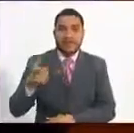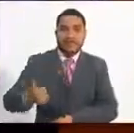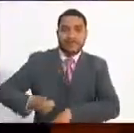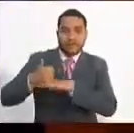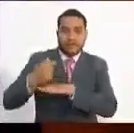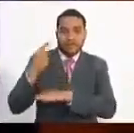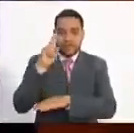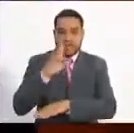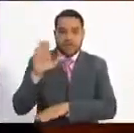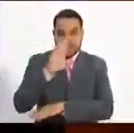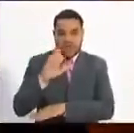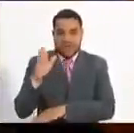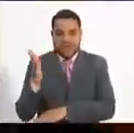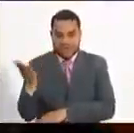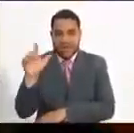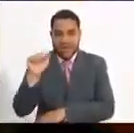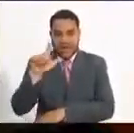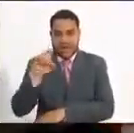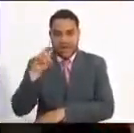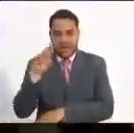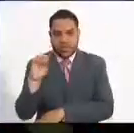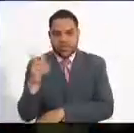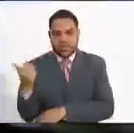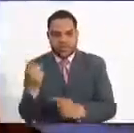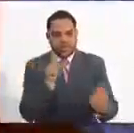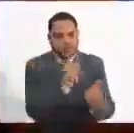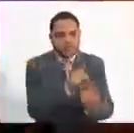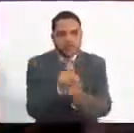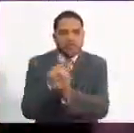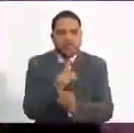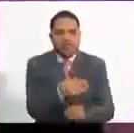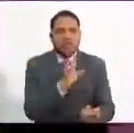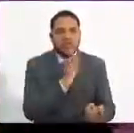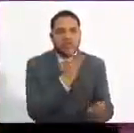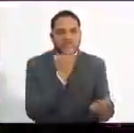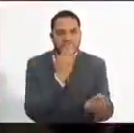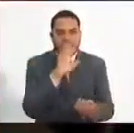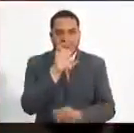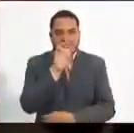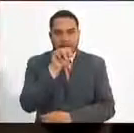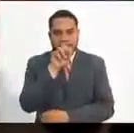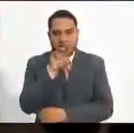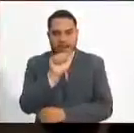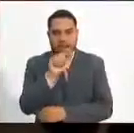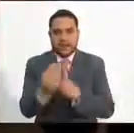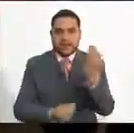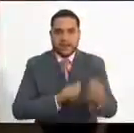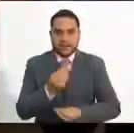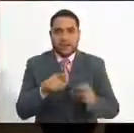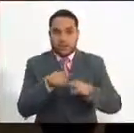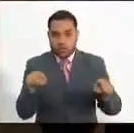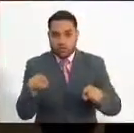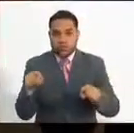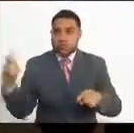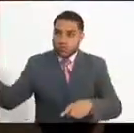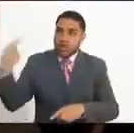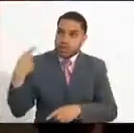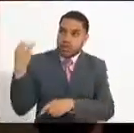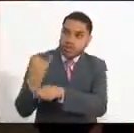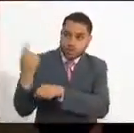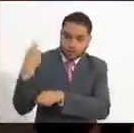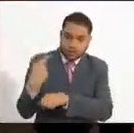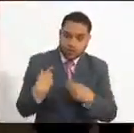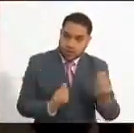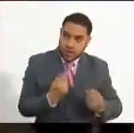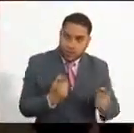Alejandro Larriamendi, se reunió con miembros de la comunidad indígena Embera, atendiendo a la orden de la Corte Constitucional de poner en marcha el plan de salvaguarda